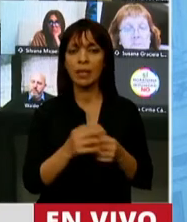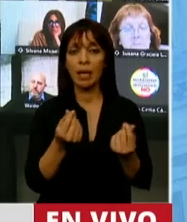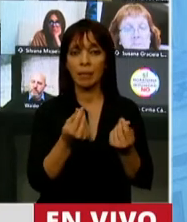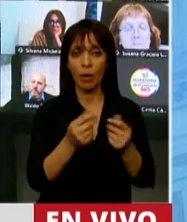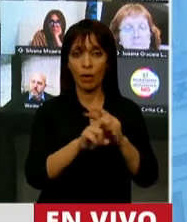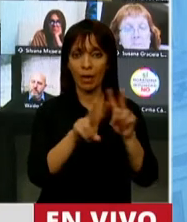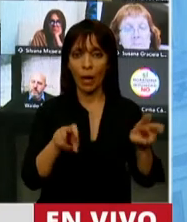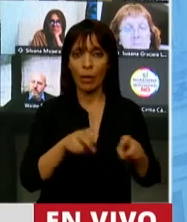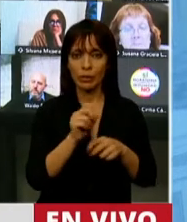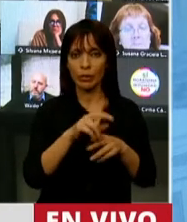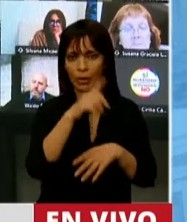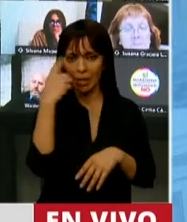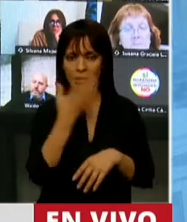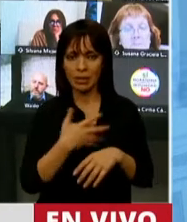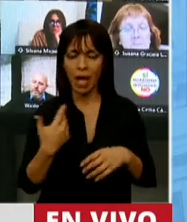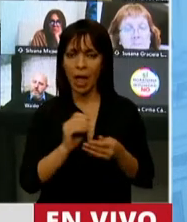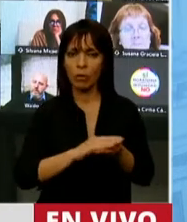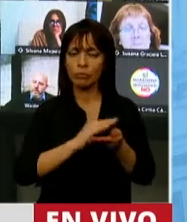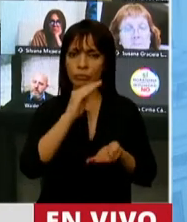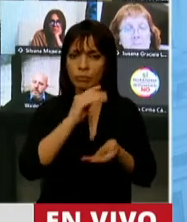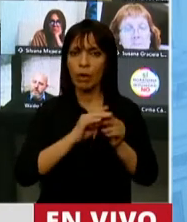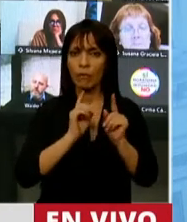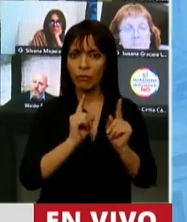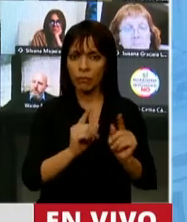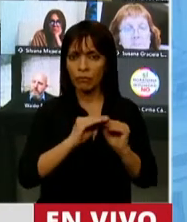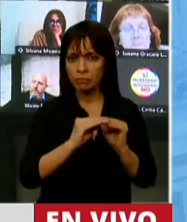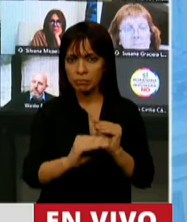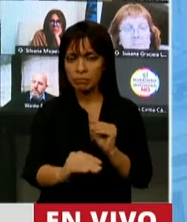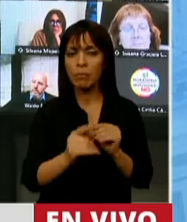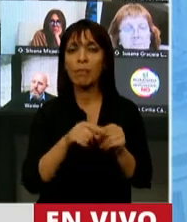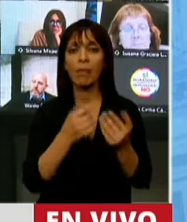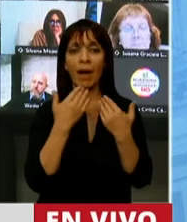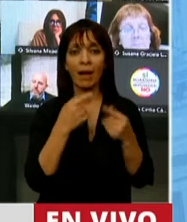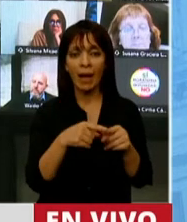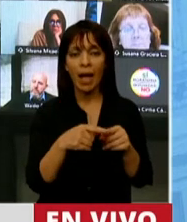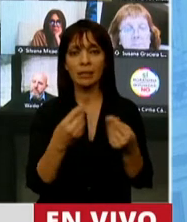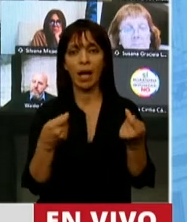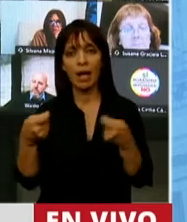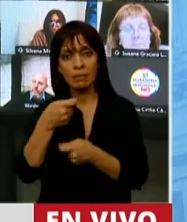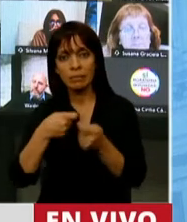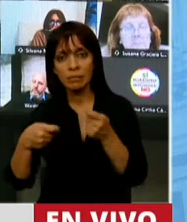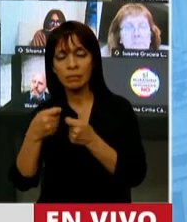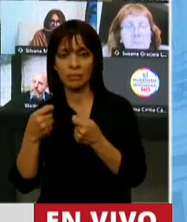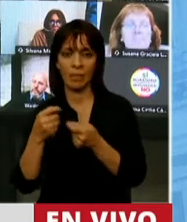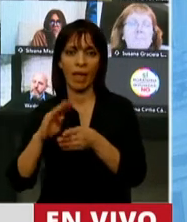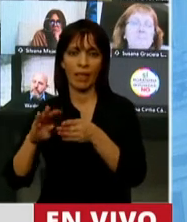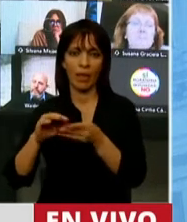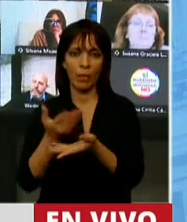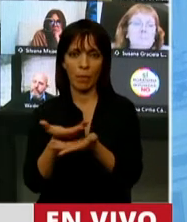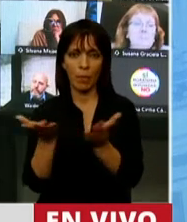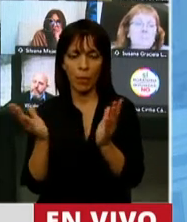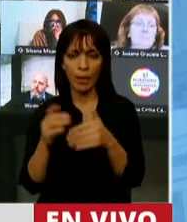que la pudimos empezar a construir a partir de normalizar el mercado de la deuda pública,